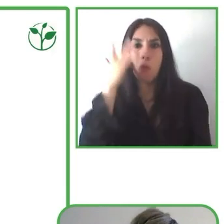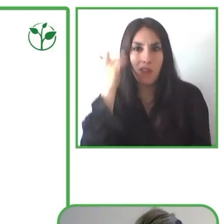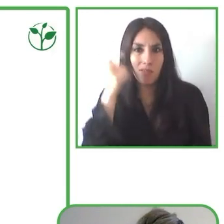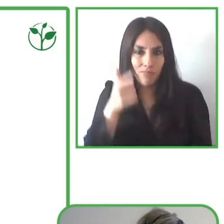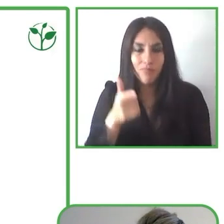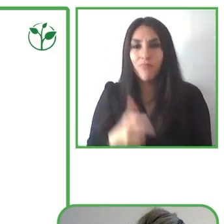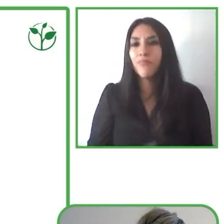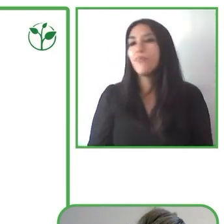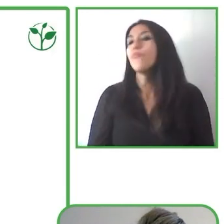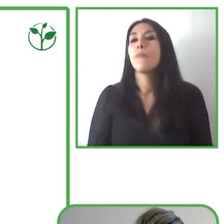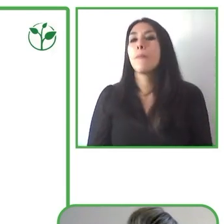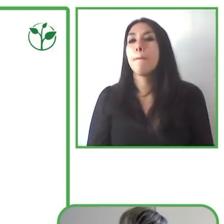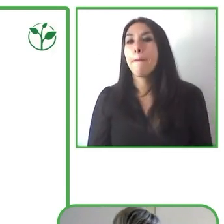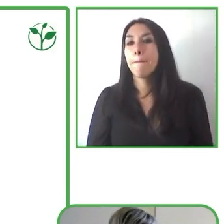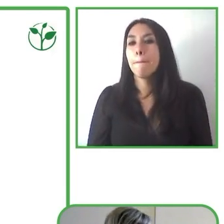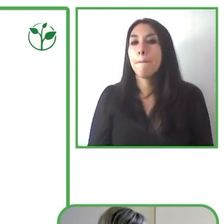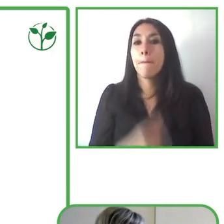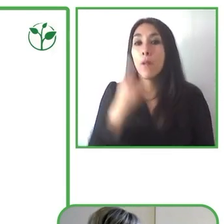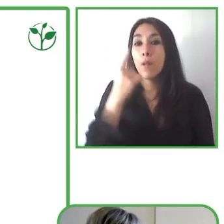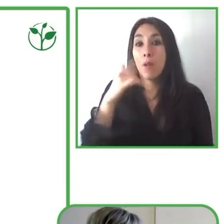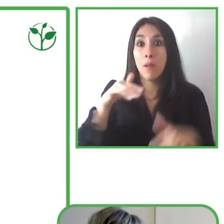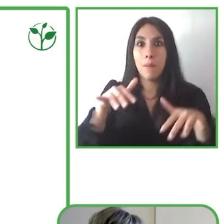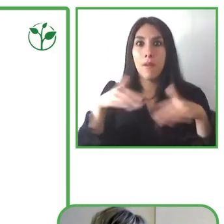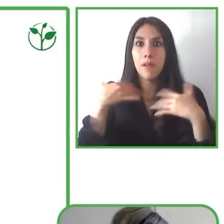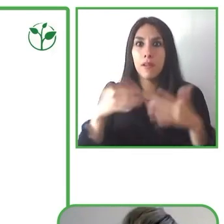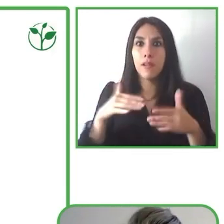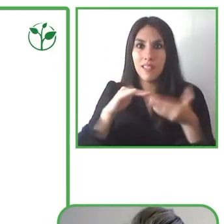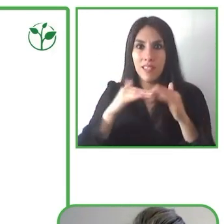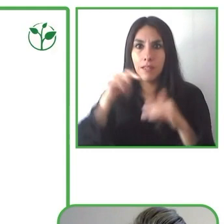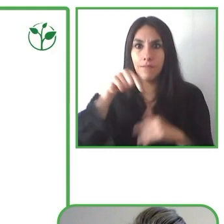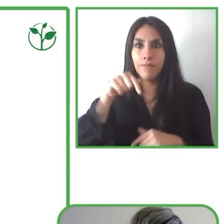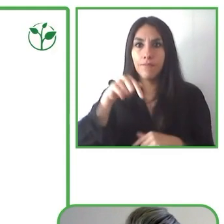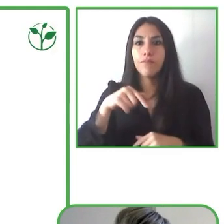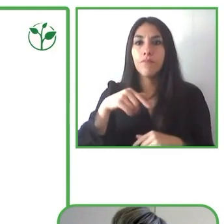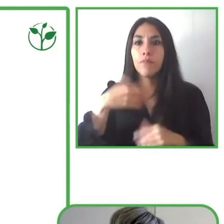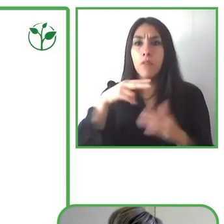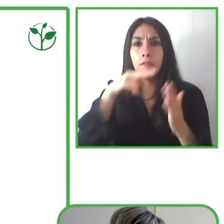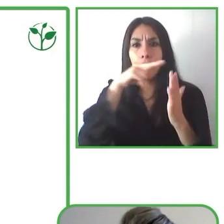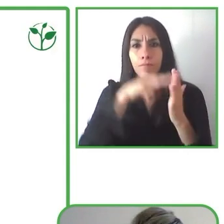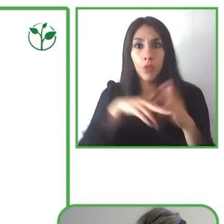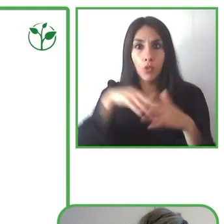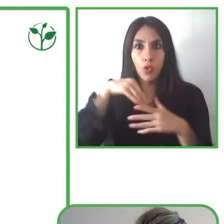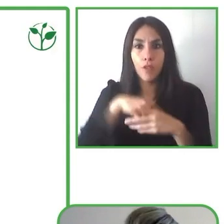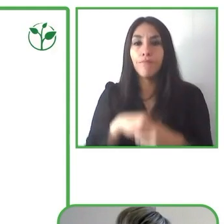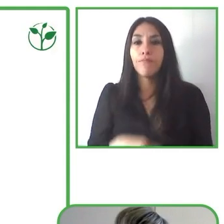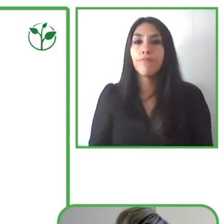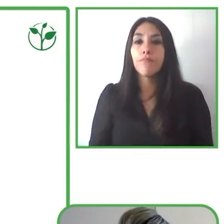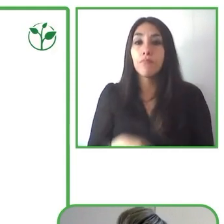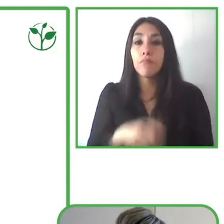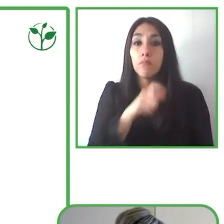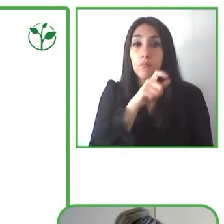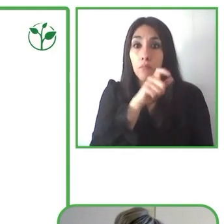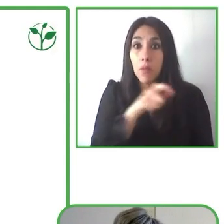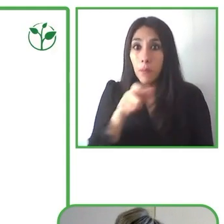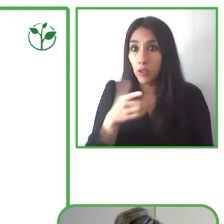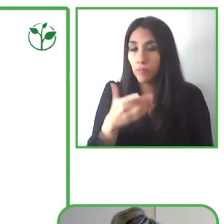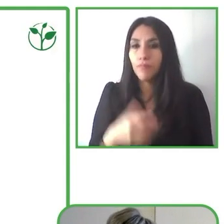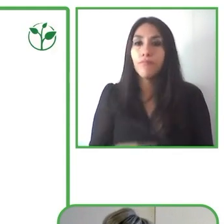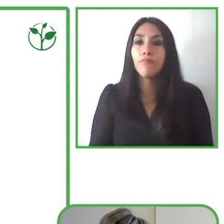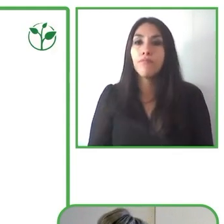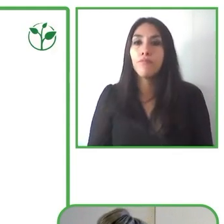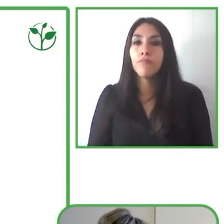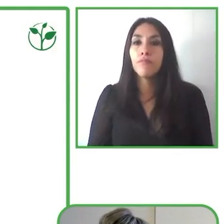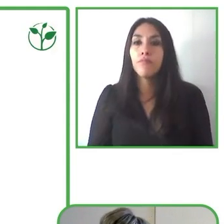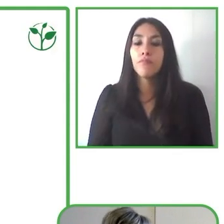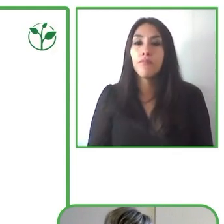presenciales. ¿Había legado el fin de Benká? No. Paradójicamente,